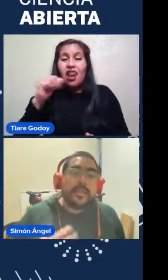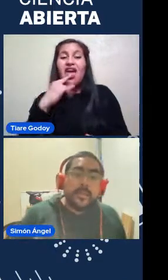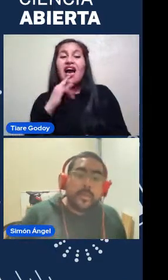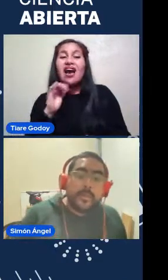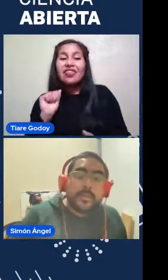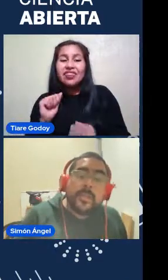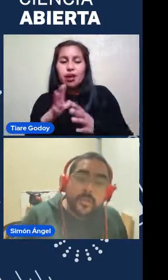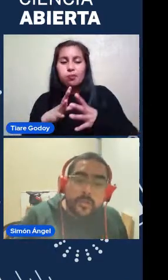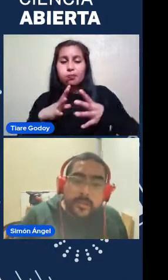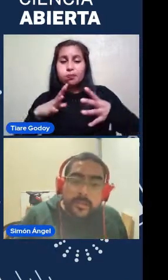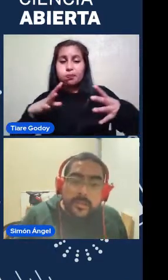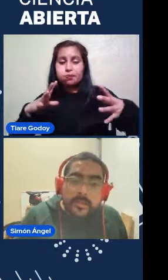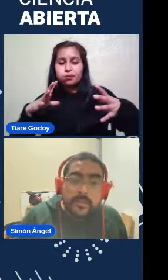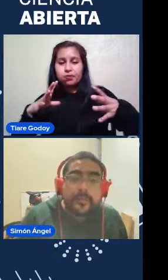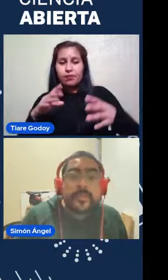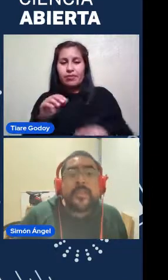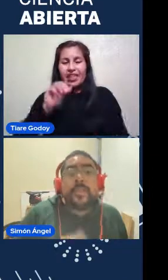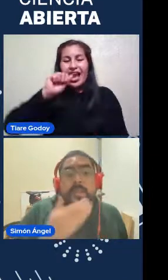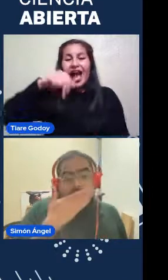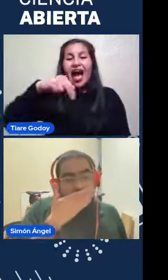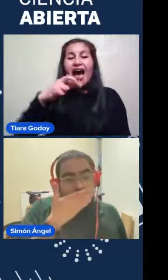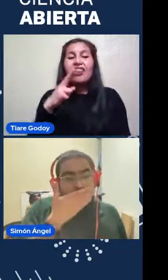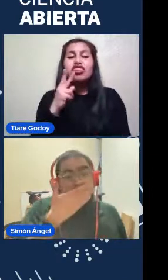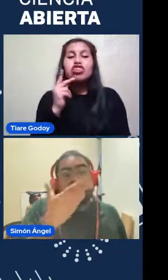Andrómeda Que es más o menos Del doble del tamaño